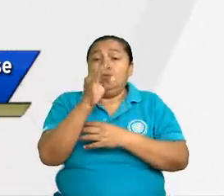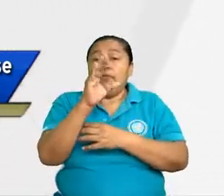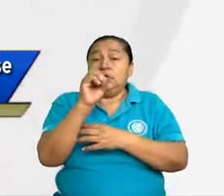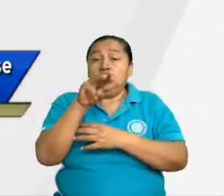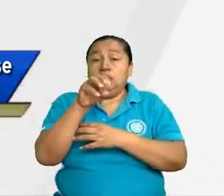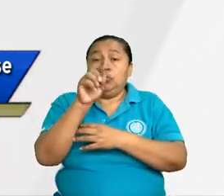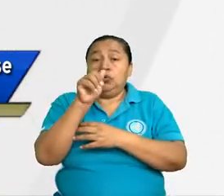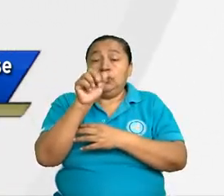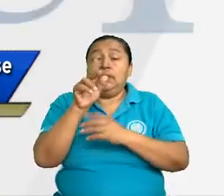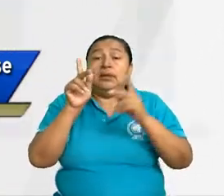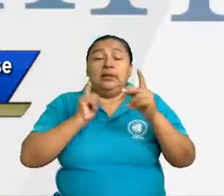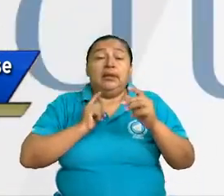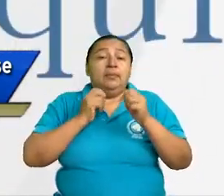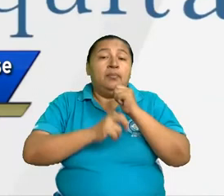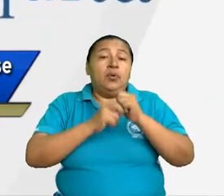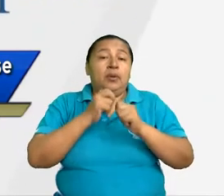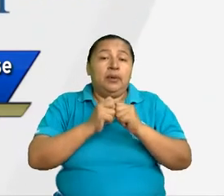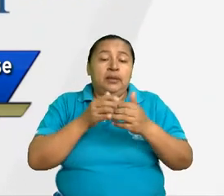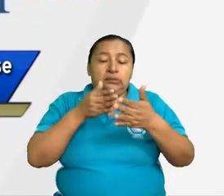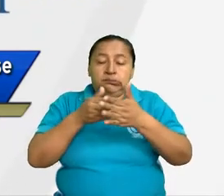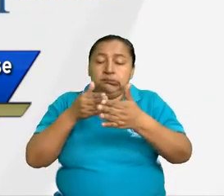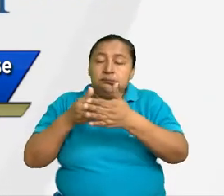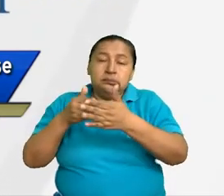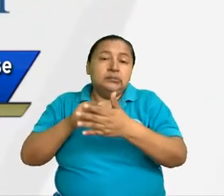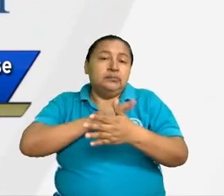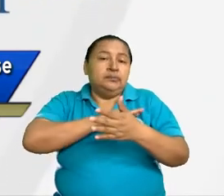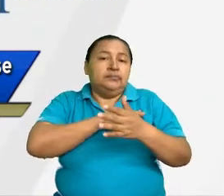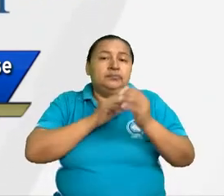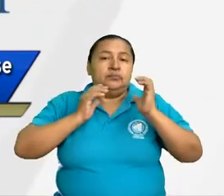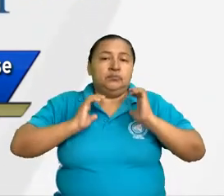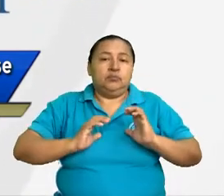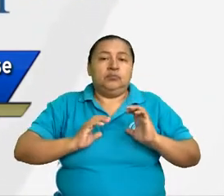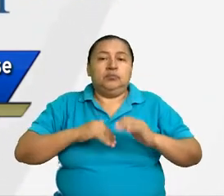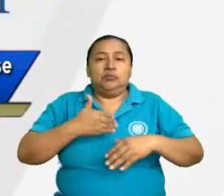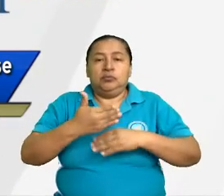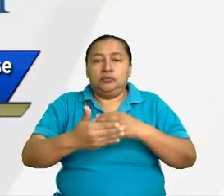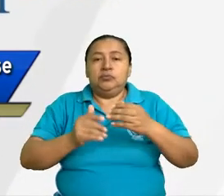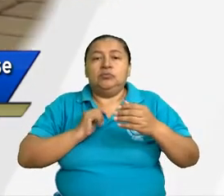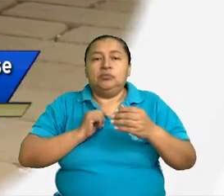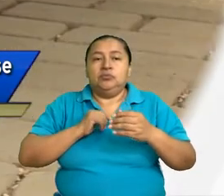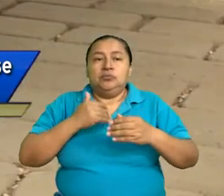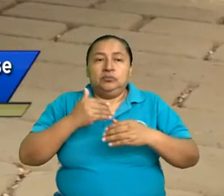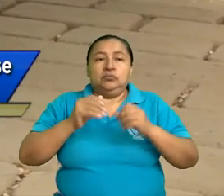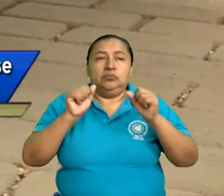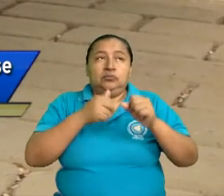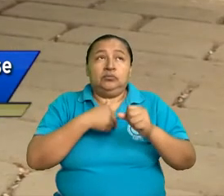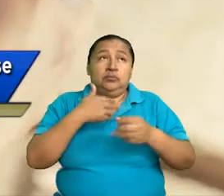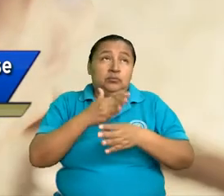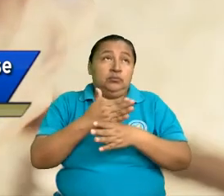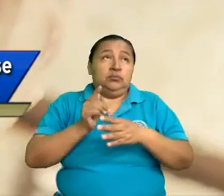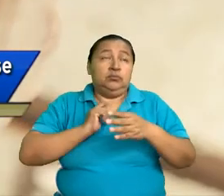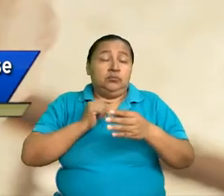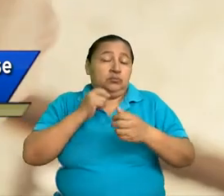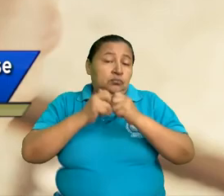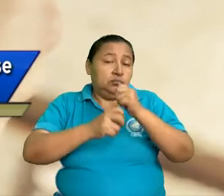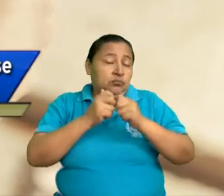son aquellas que tienen limitaciones de locomoción, de desplazamiento, que tienen